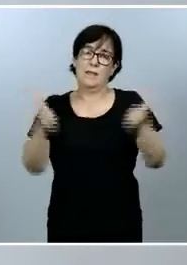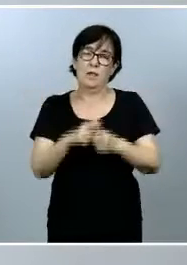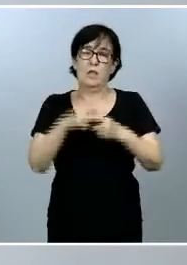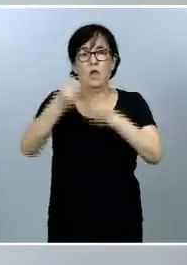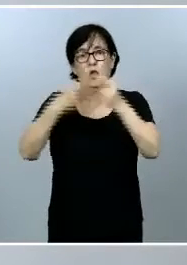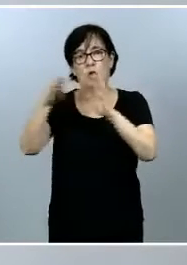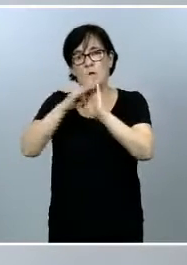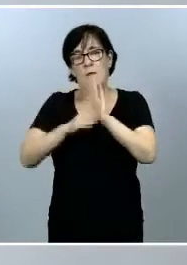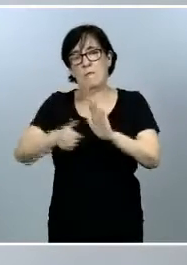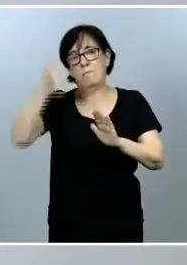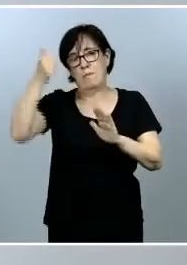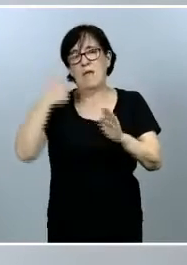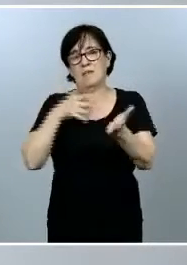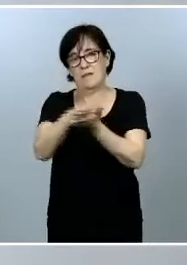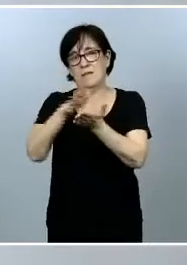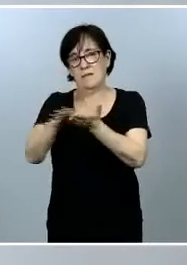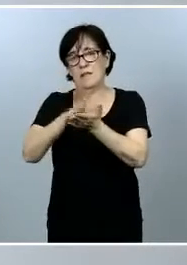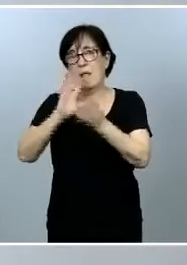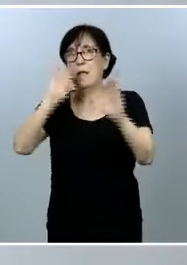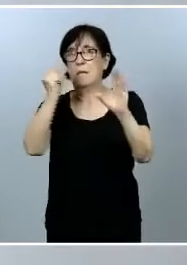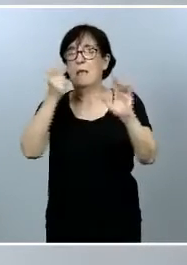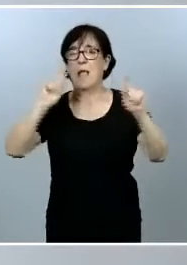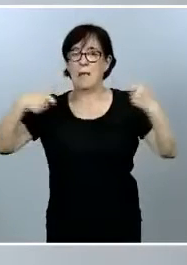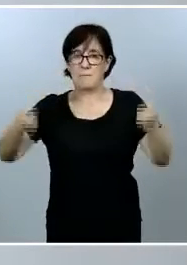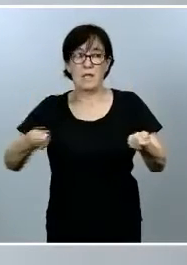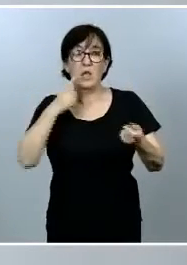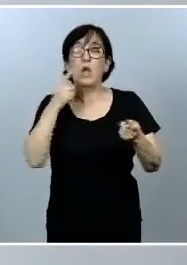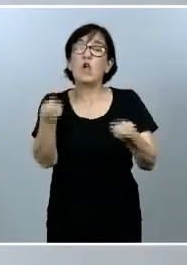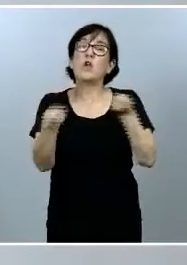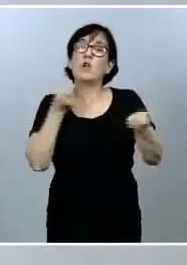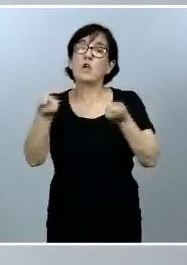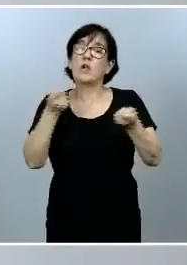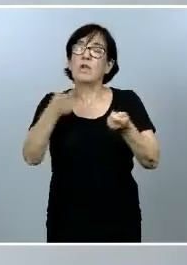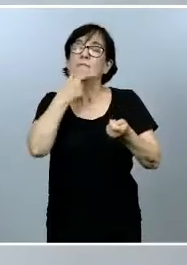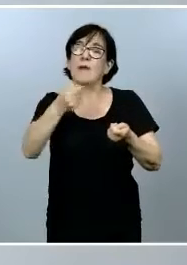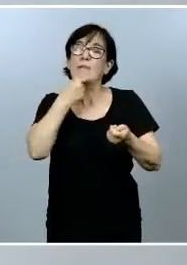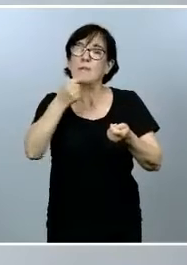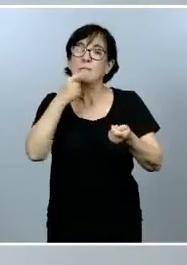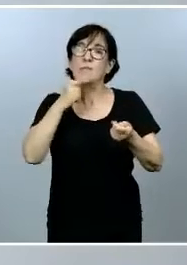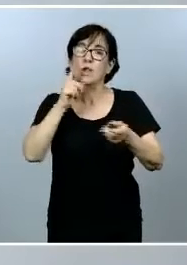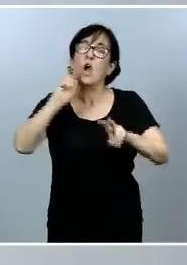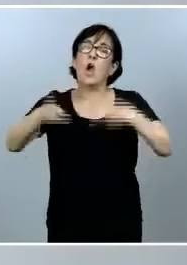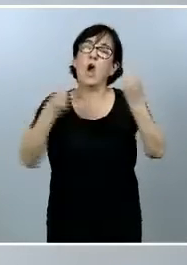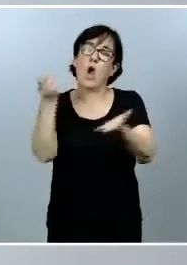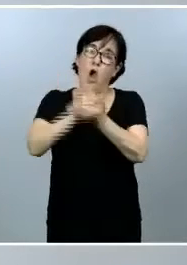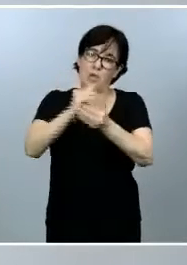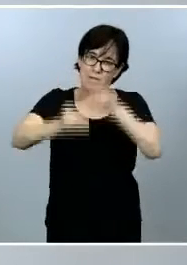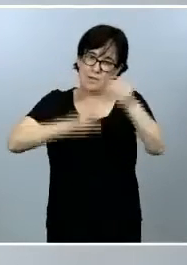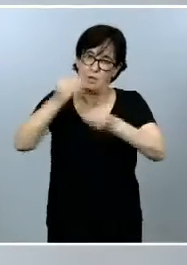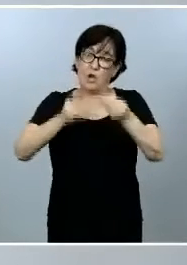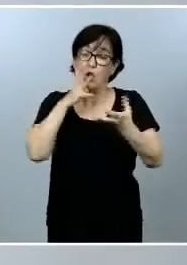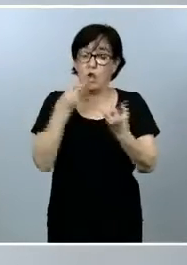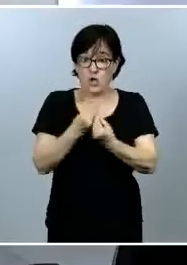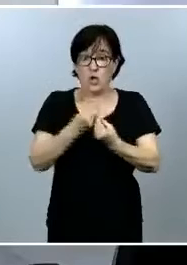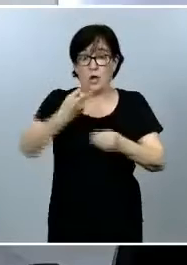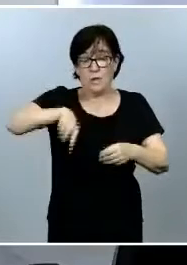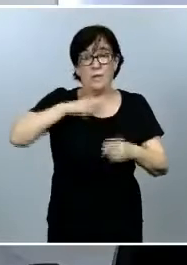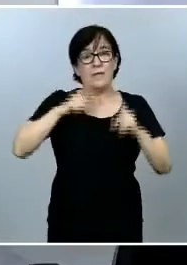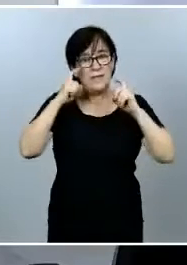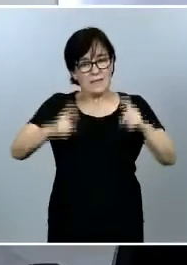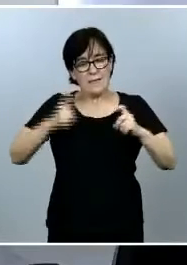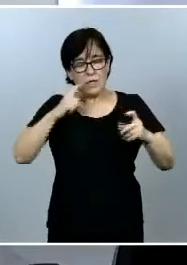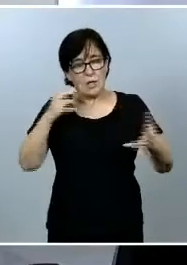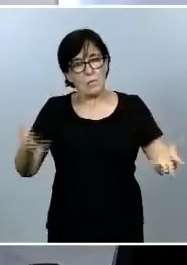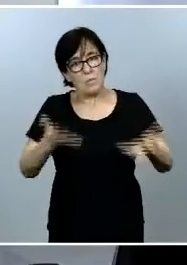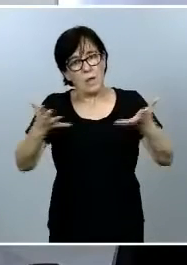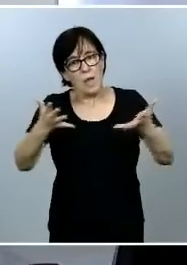con mayor incidencia ambiental, es decir, controlar y facilitar su reutilización. Con ello, intentando promover desde